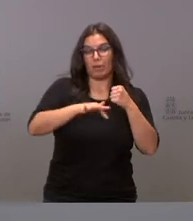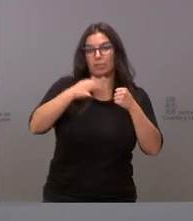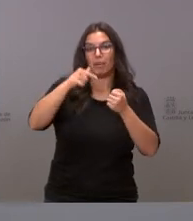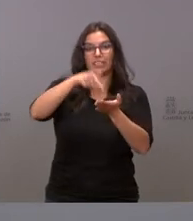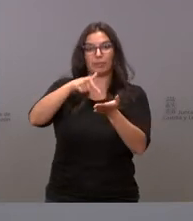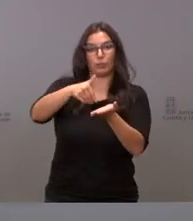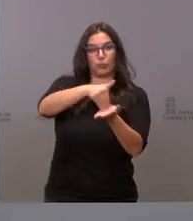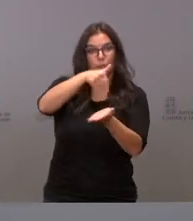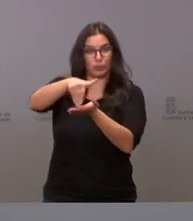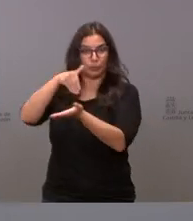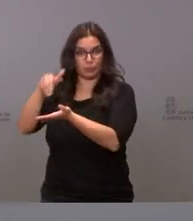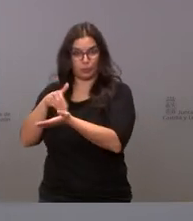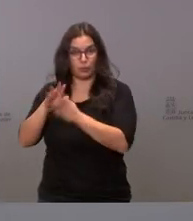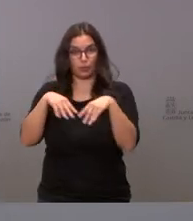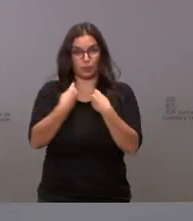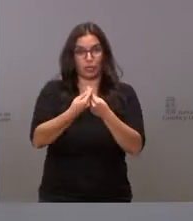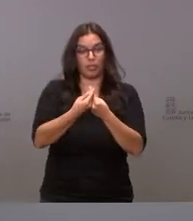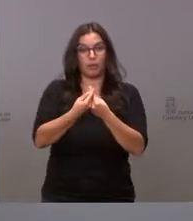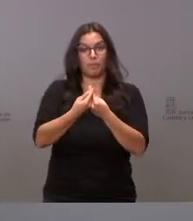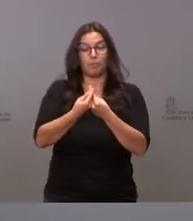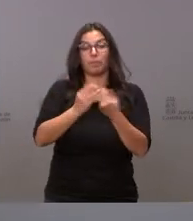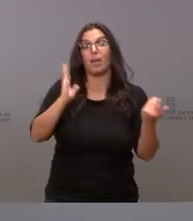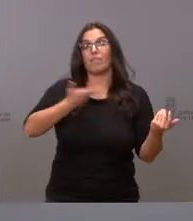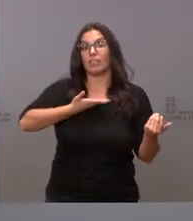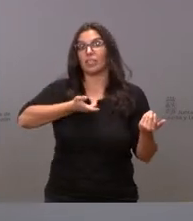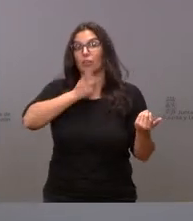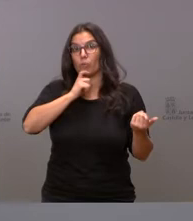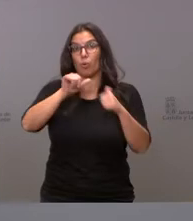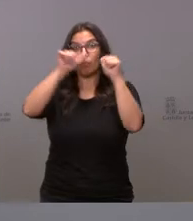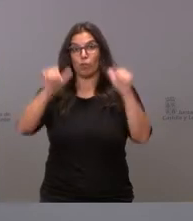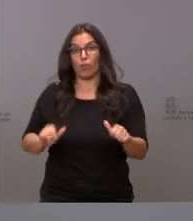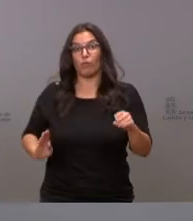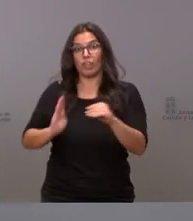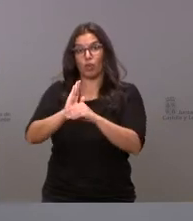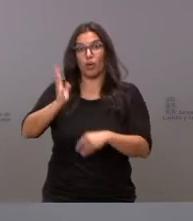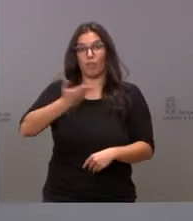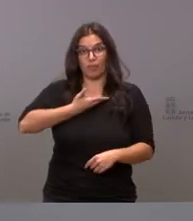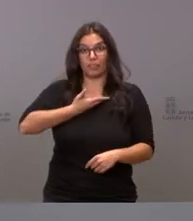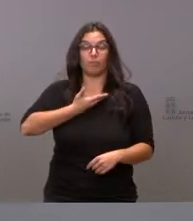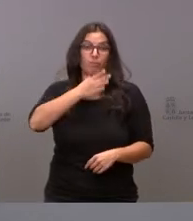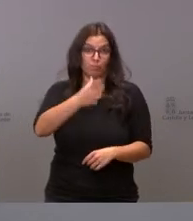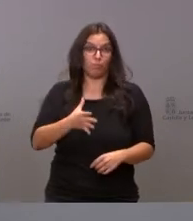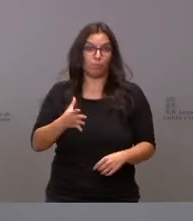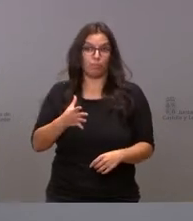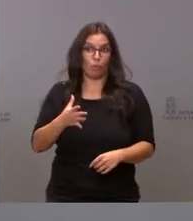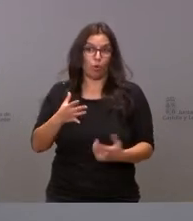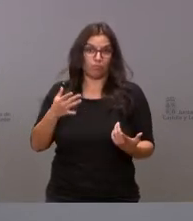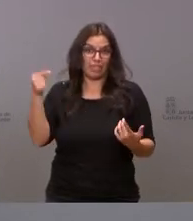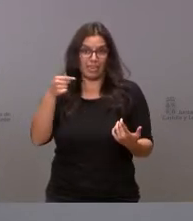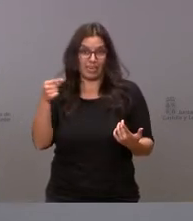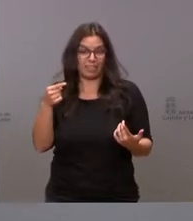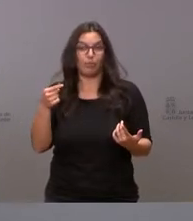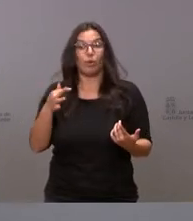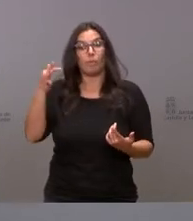tributos que tenemos asignados y nos perjudica el modelo de financiación que tiene un comportamiento claramente negativo y las